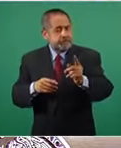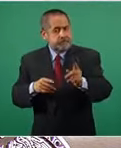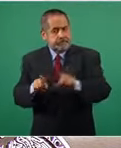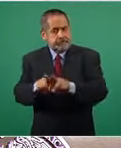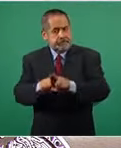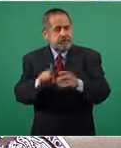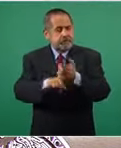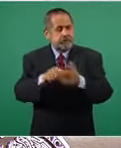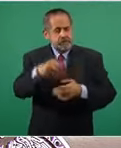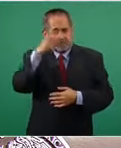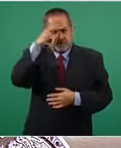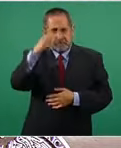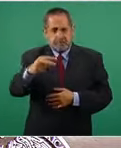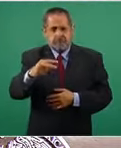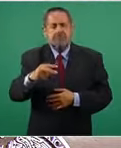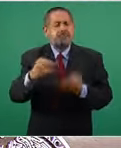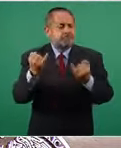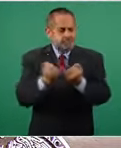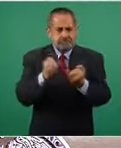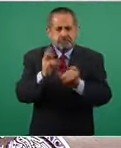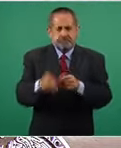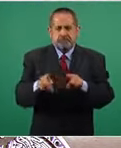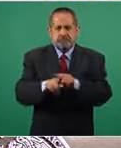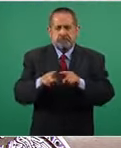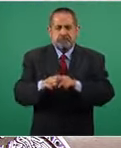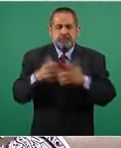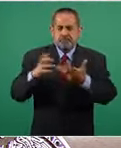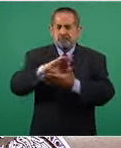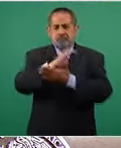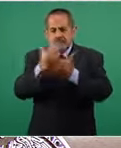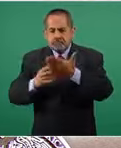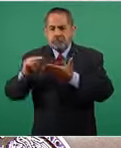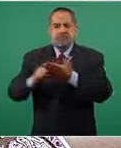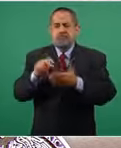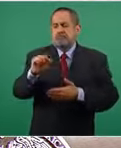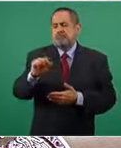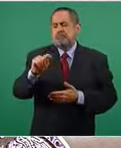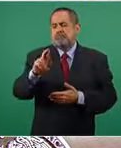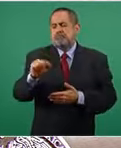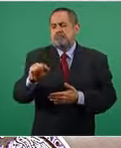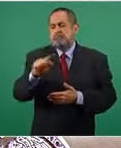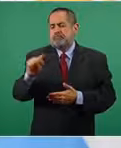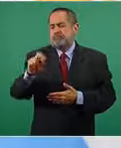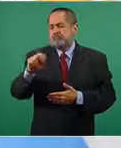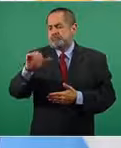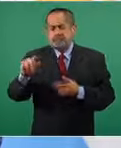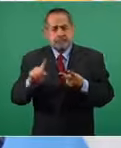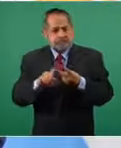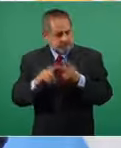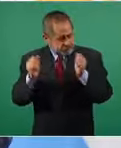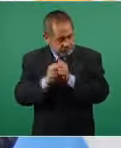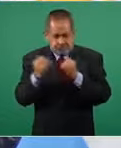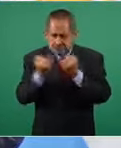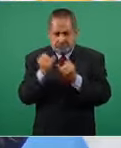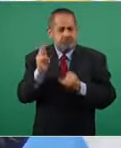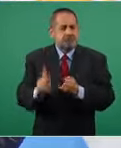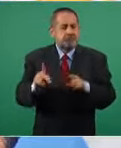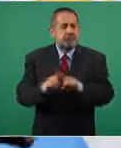México, también nosotros desarrollamos contratos con AstraZeneca, desarrollamos contratos